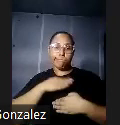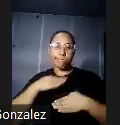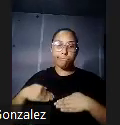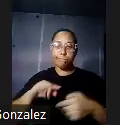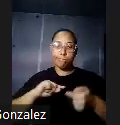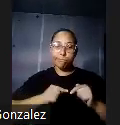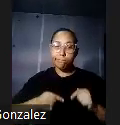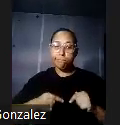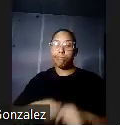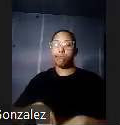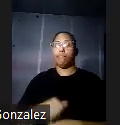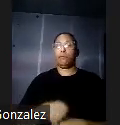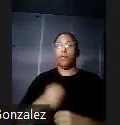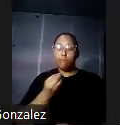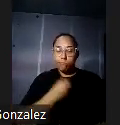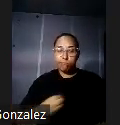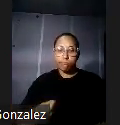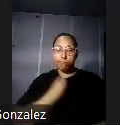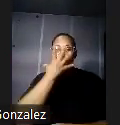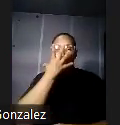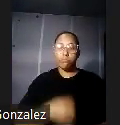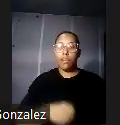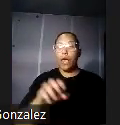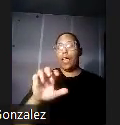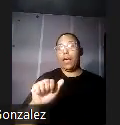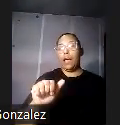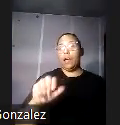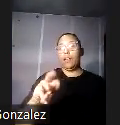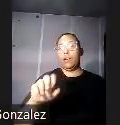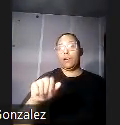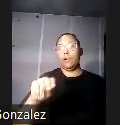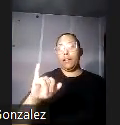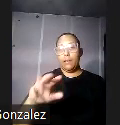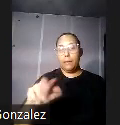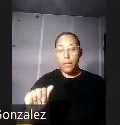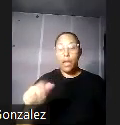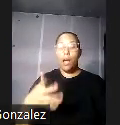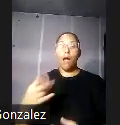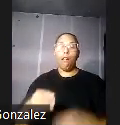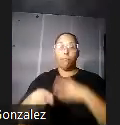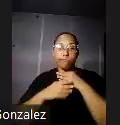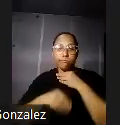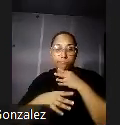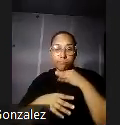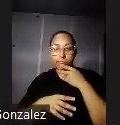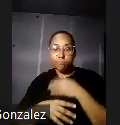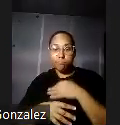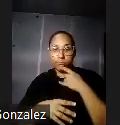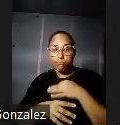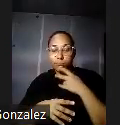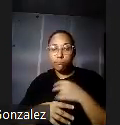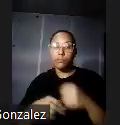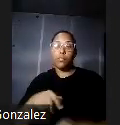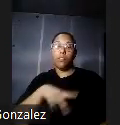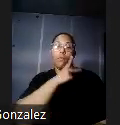edema y anemia entre sus pacientes. Mientras Ashford examinaba la sangre de sus pacientes encontró un marcado aumento de